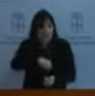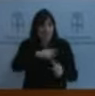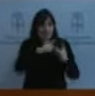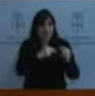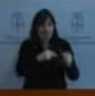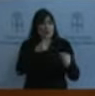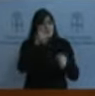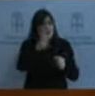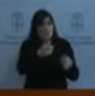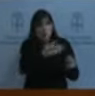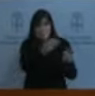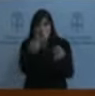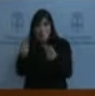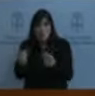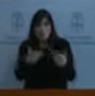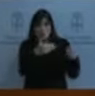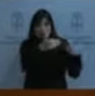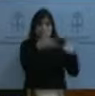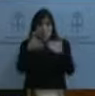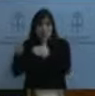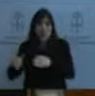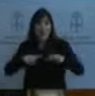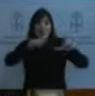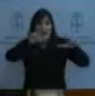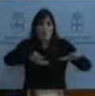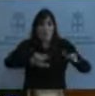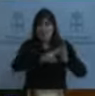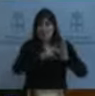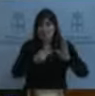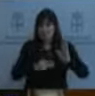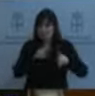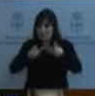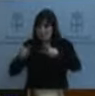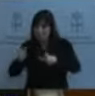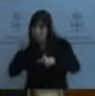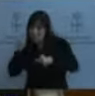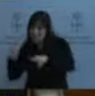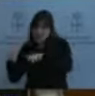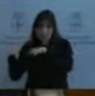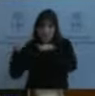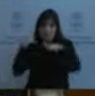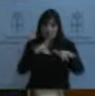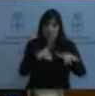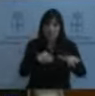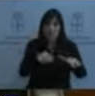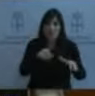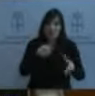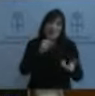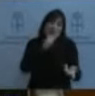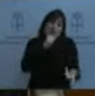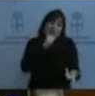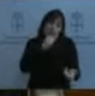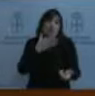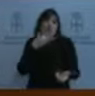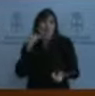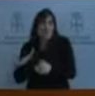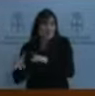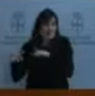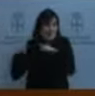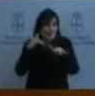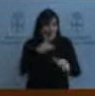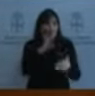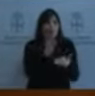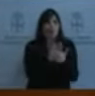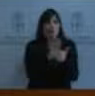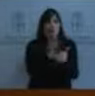Aulas tecnológicas en las que la gente del pueblo, desde los más ancianos a los más jóvenes, iban a cursos de formación y a practicar el